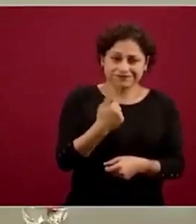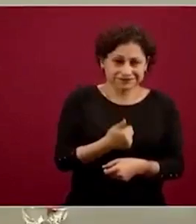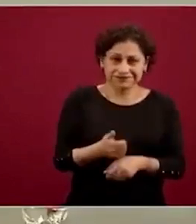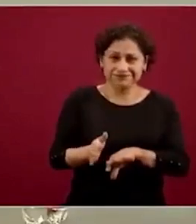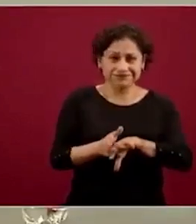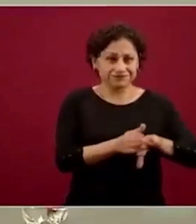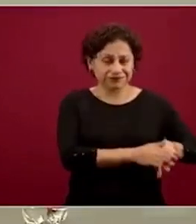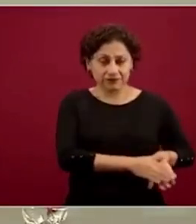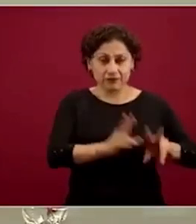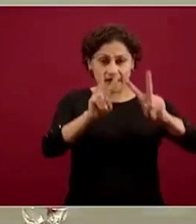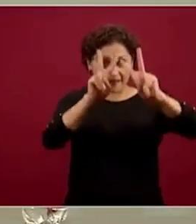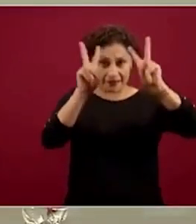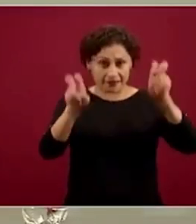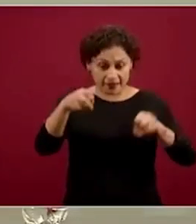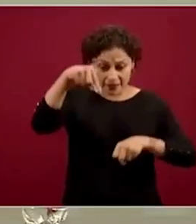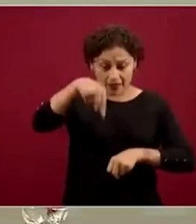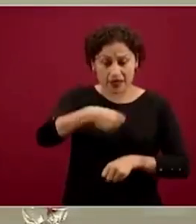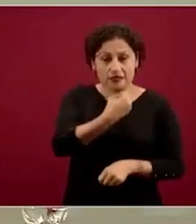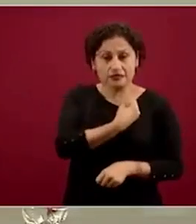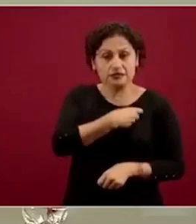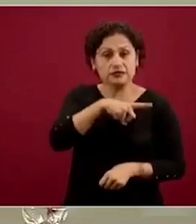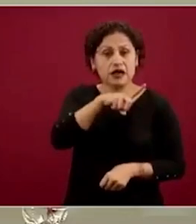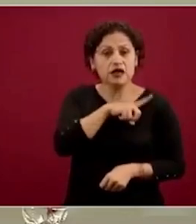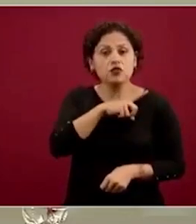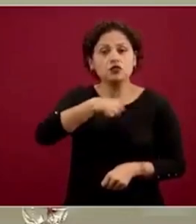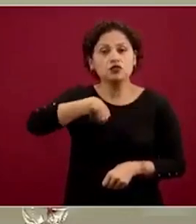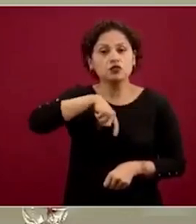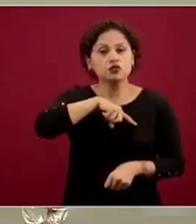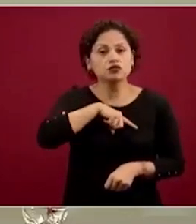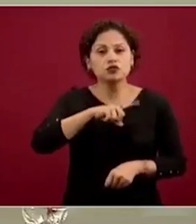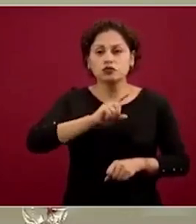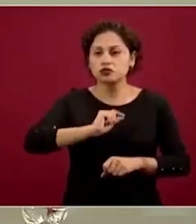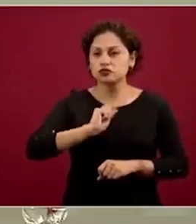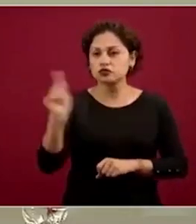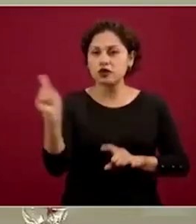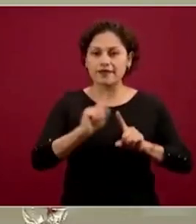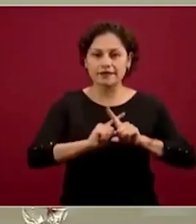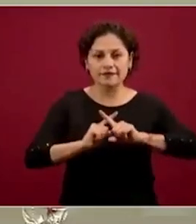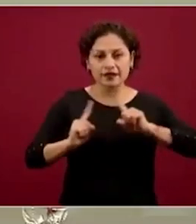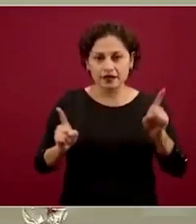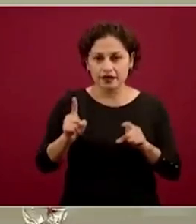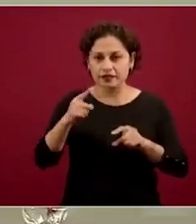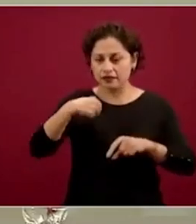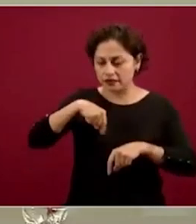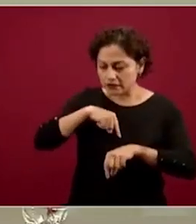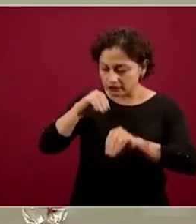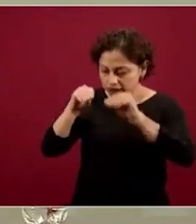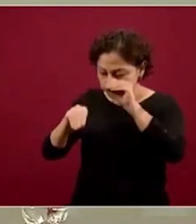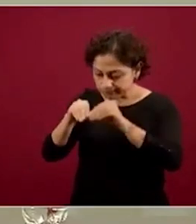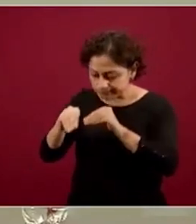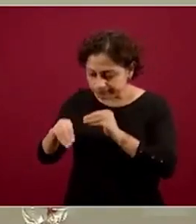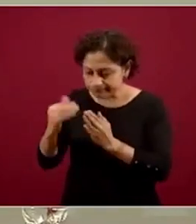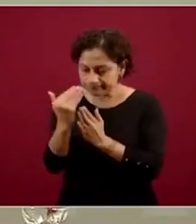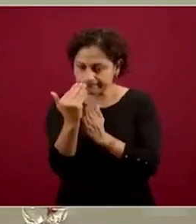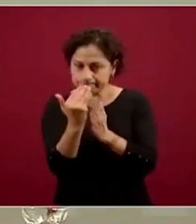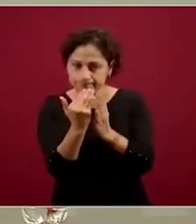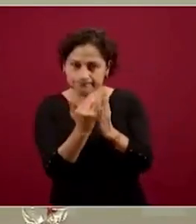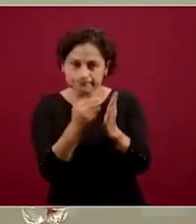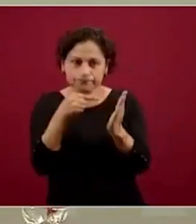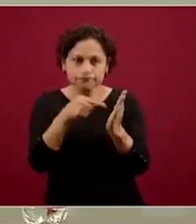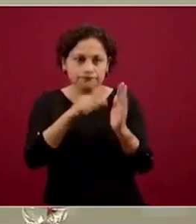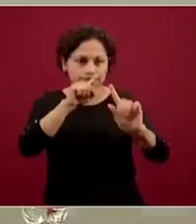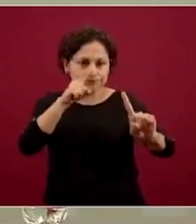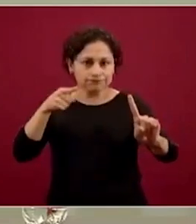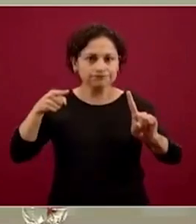pública se planea, se diseña con base en evidencia, no se puede improvisar utilizando los mecanismos que pueden ser